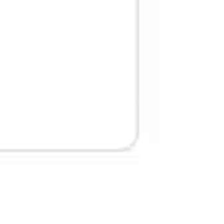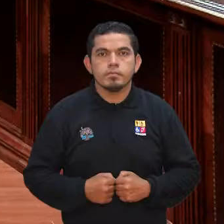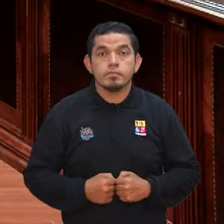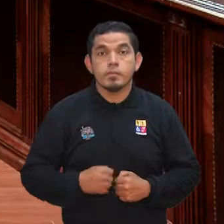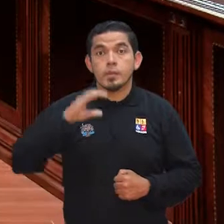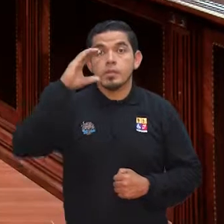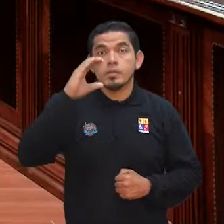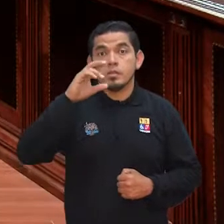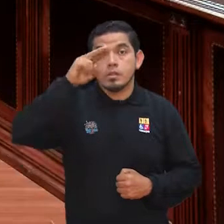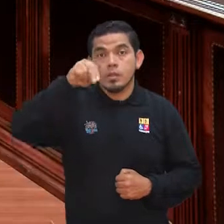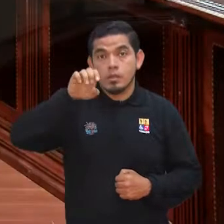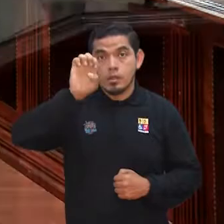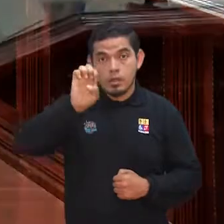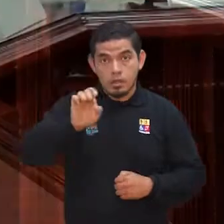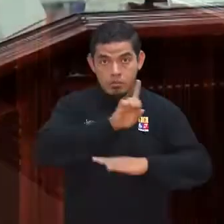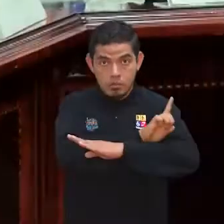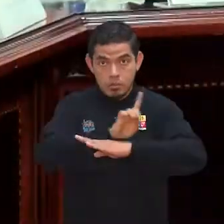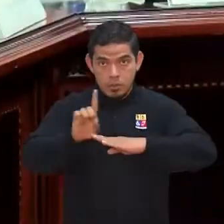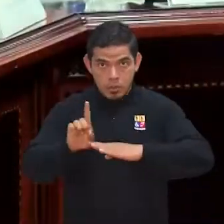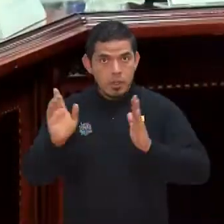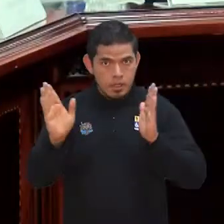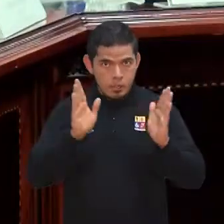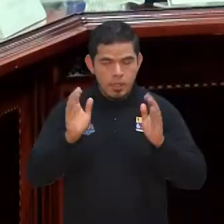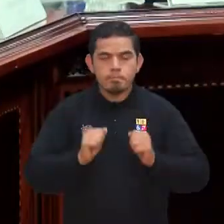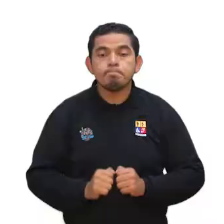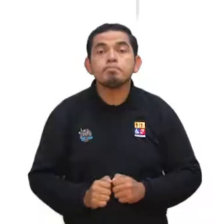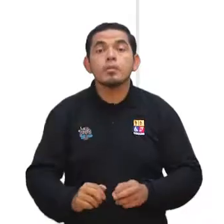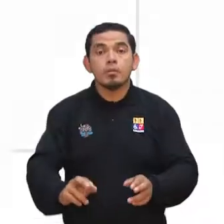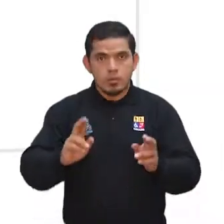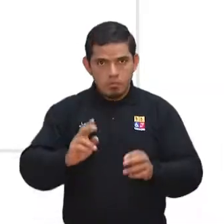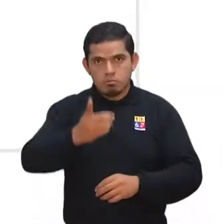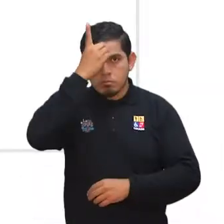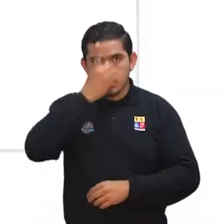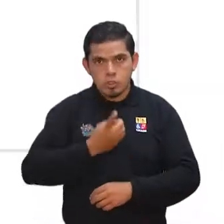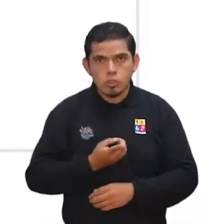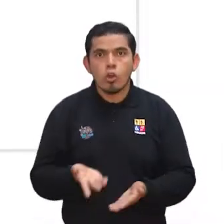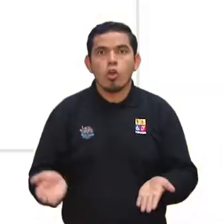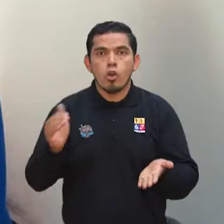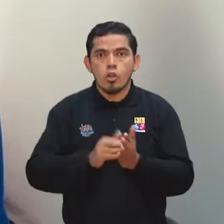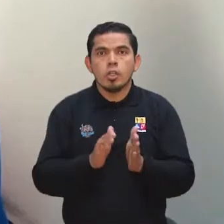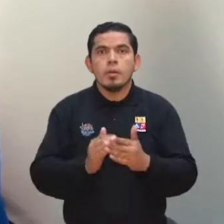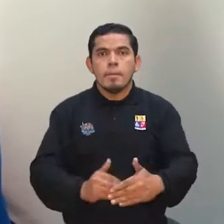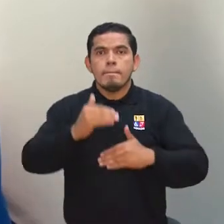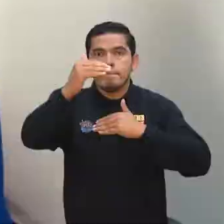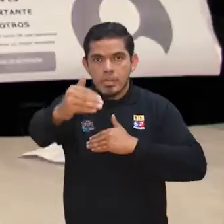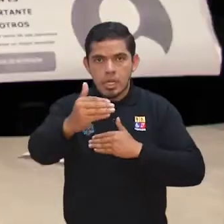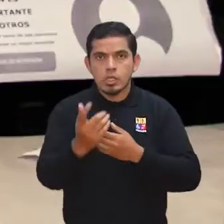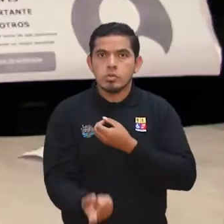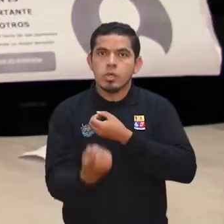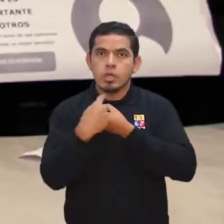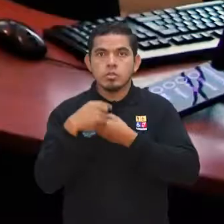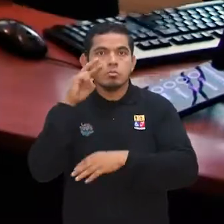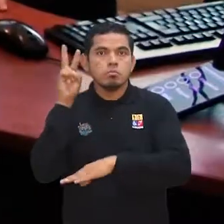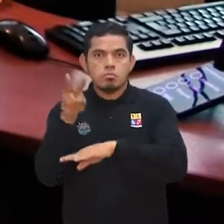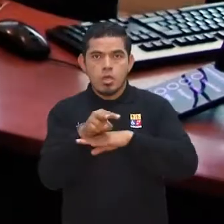El Pleno del Consejo Nacional Electoral Transitorio resolvió reaperturar el plazo de inscripción para conformar veedurías